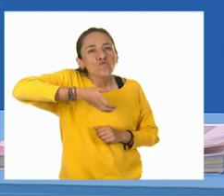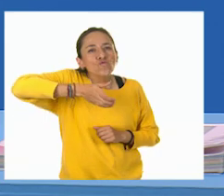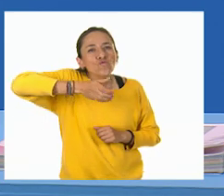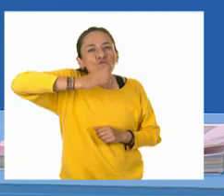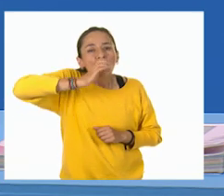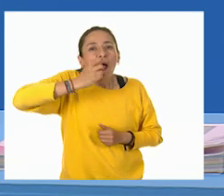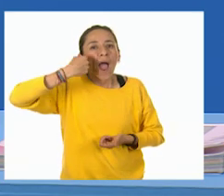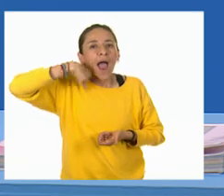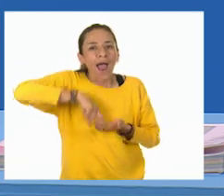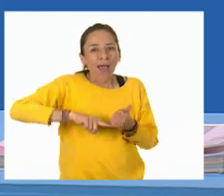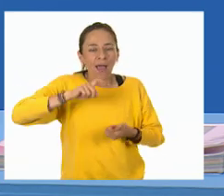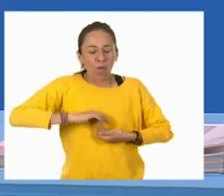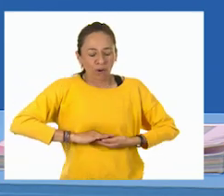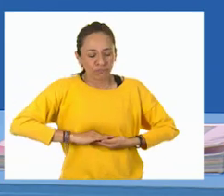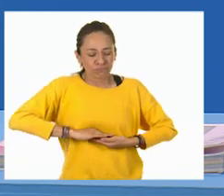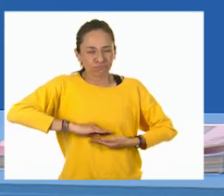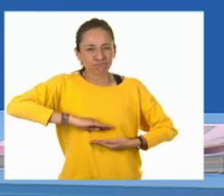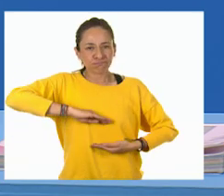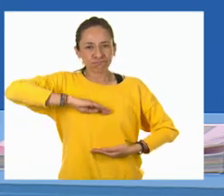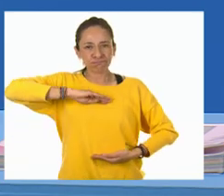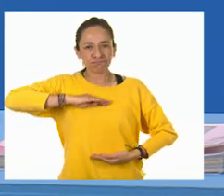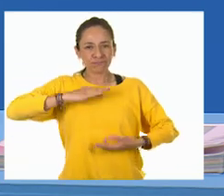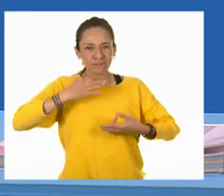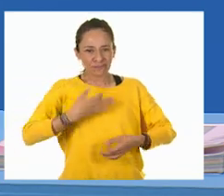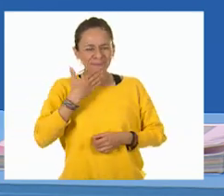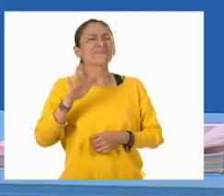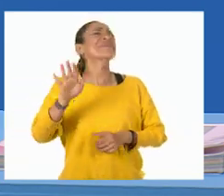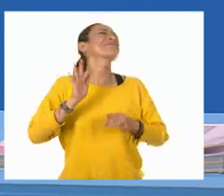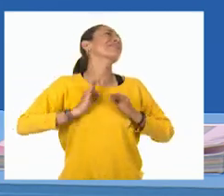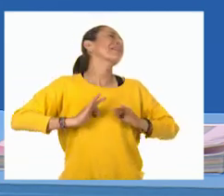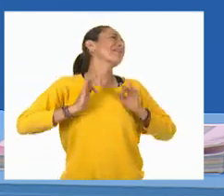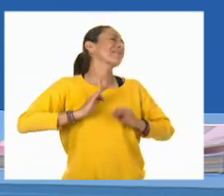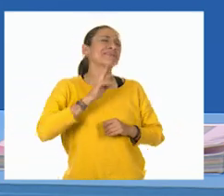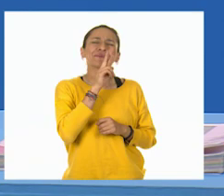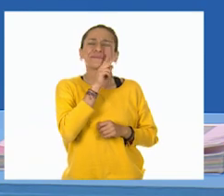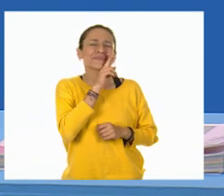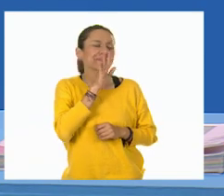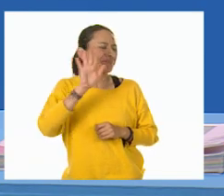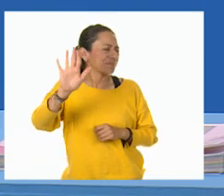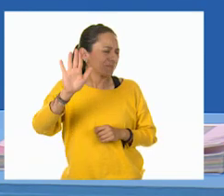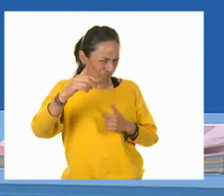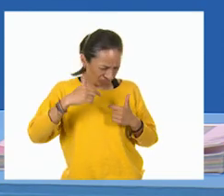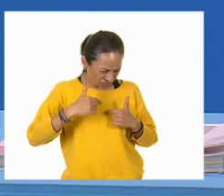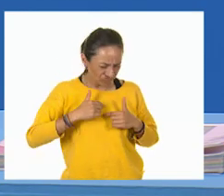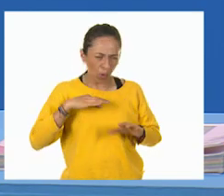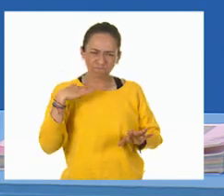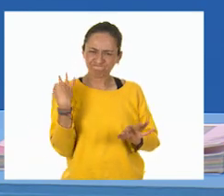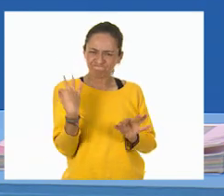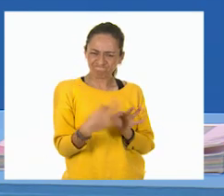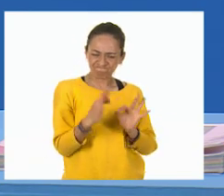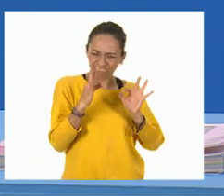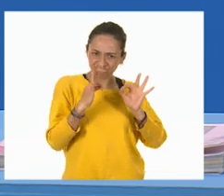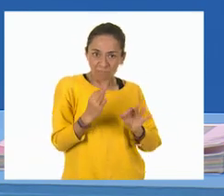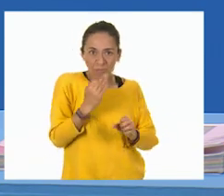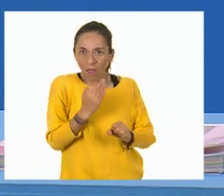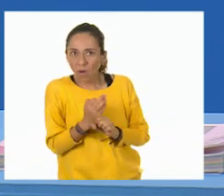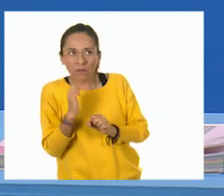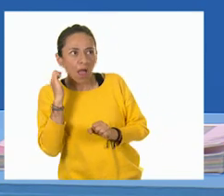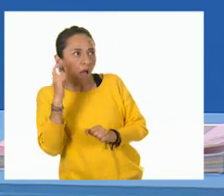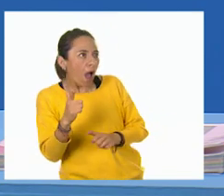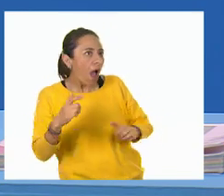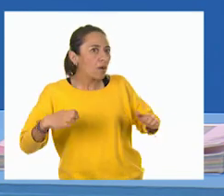Pero no se apuren. No te apures, Jenny, que yo vengo más preparado para este tipo de contingencias deshidratantes.